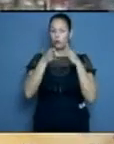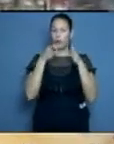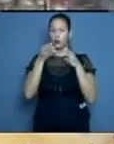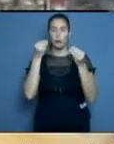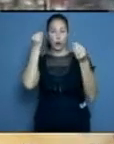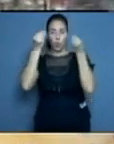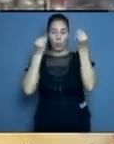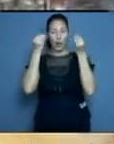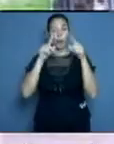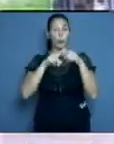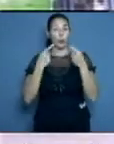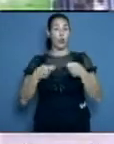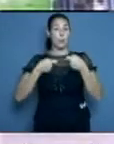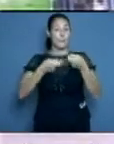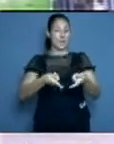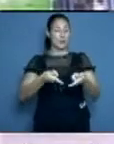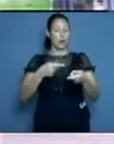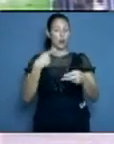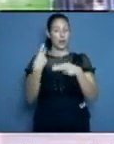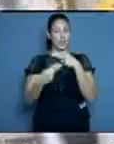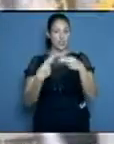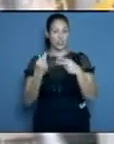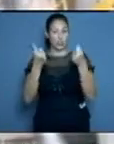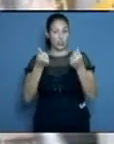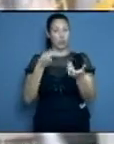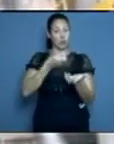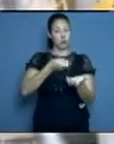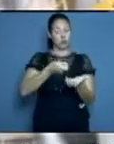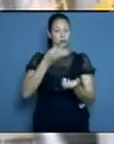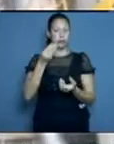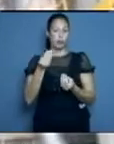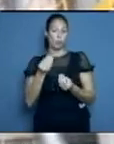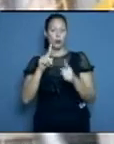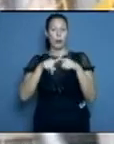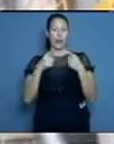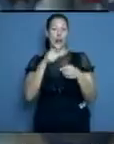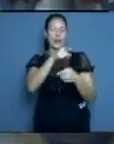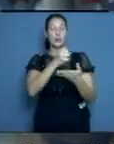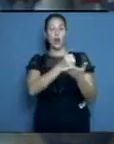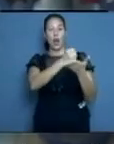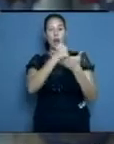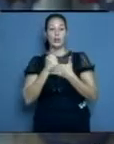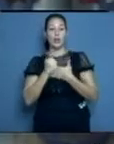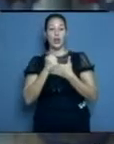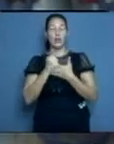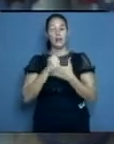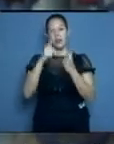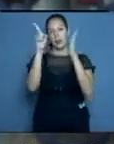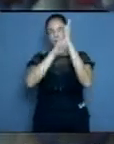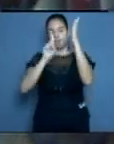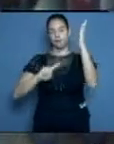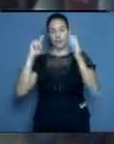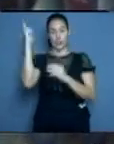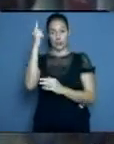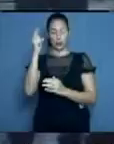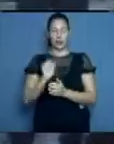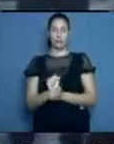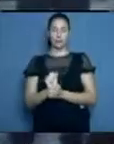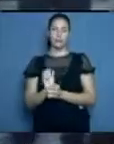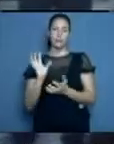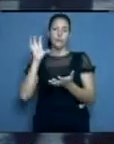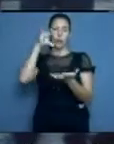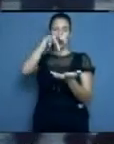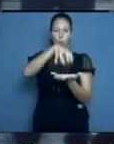Cuba en medio de un complejo panorama epidemiológico que fortaleció el sistema eléctrico nacional. Las acciones se concentraron en las áreas más